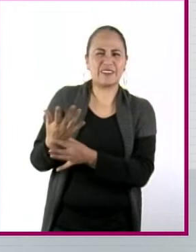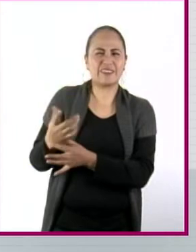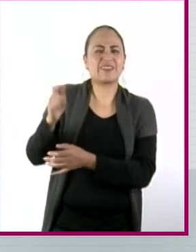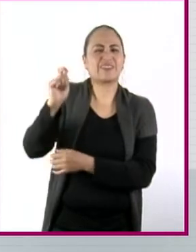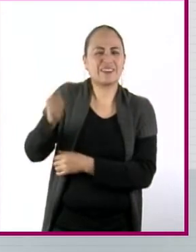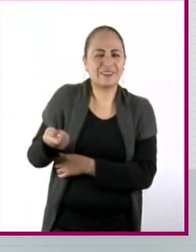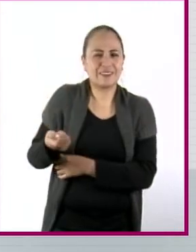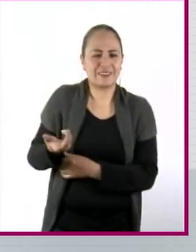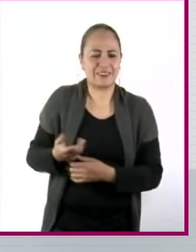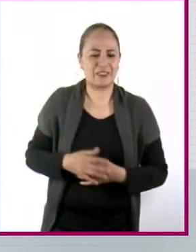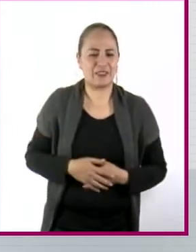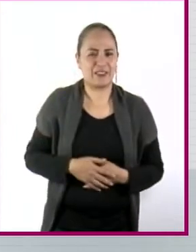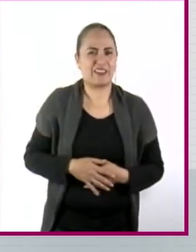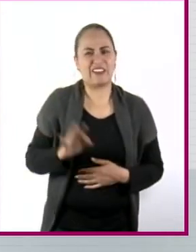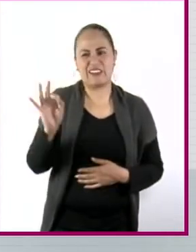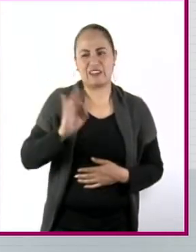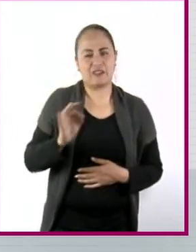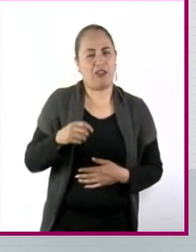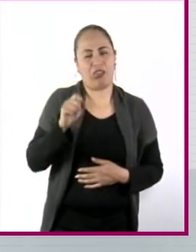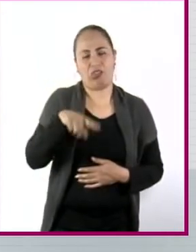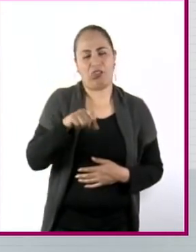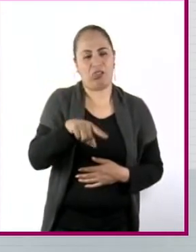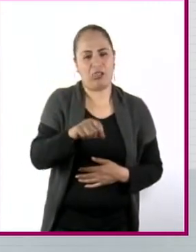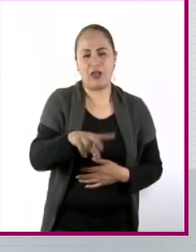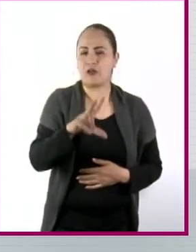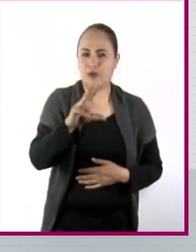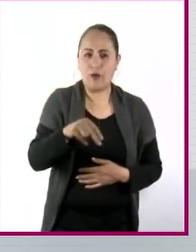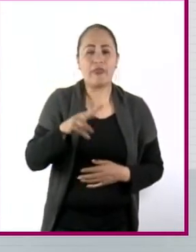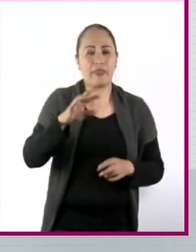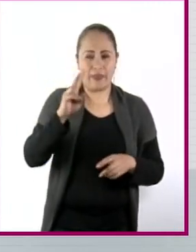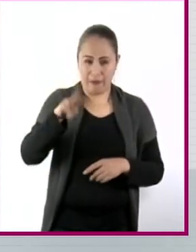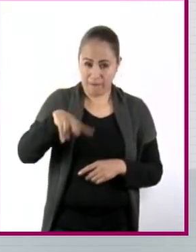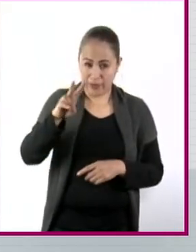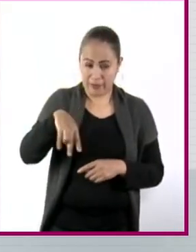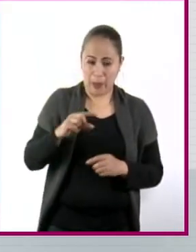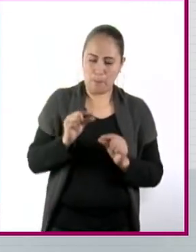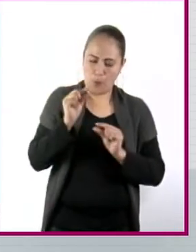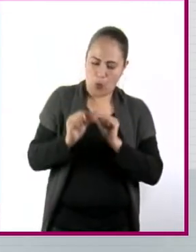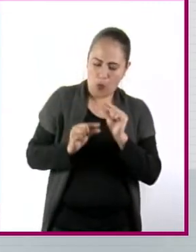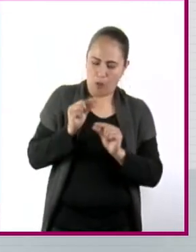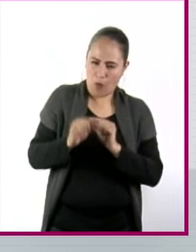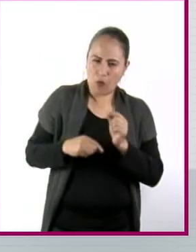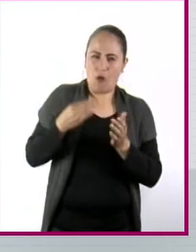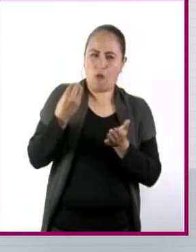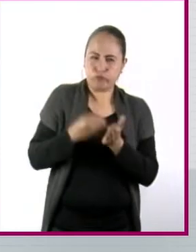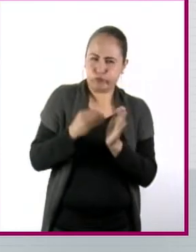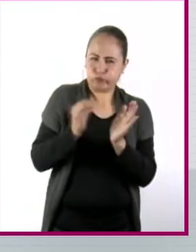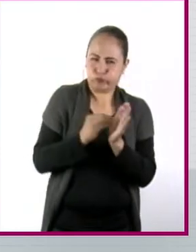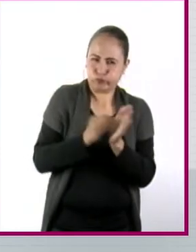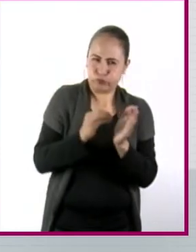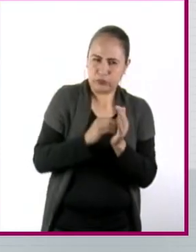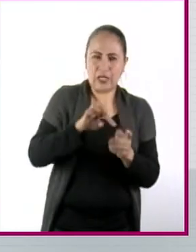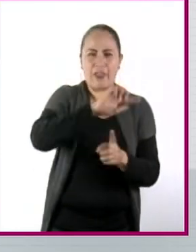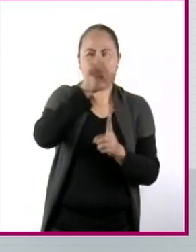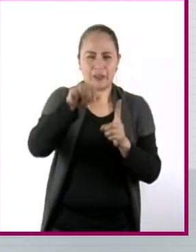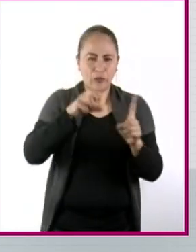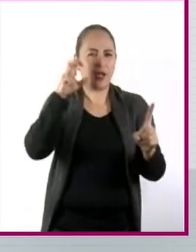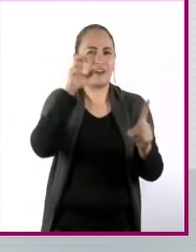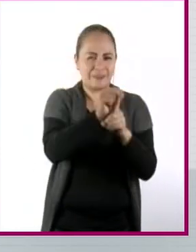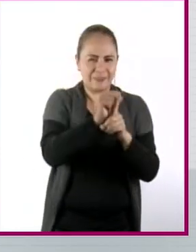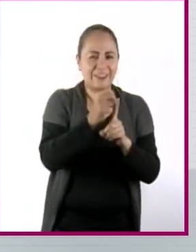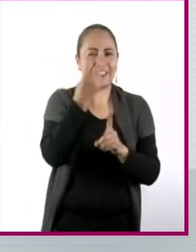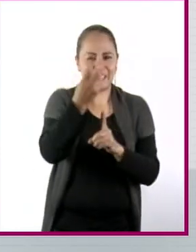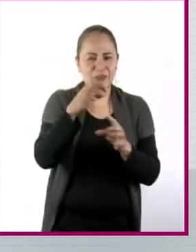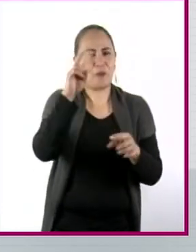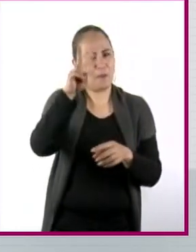razón ya se escucha trillado, pero el que persevera alcanza, o sea, es muy real. Muchas gracias por esta entrevista,